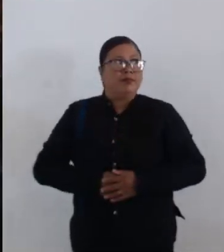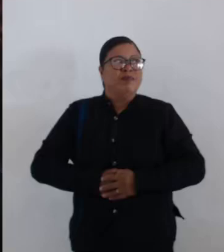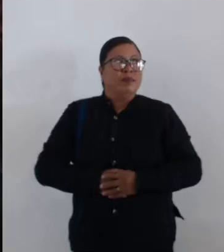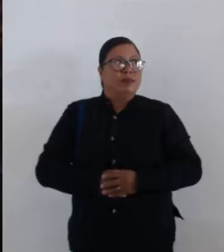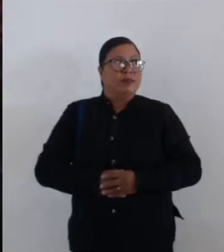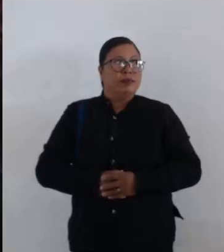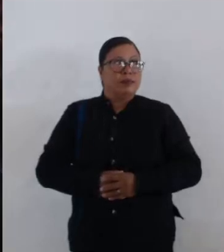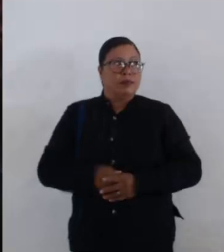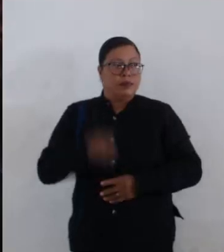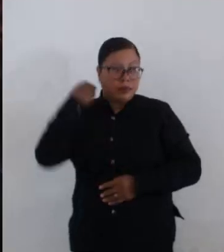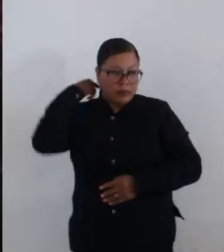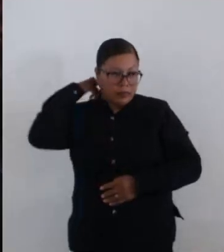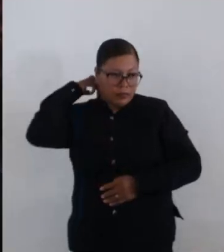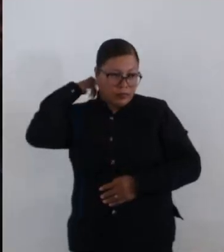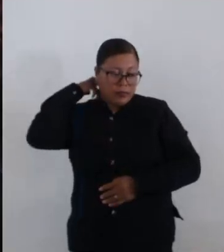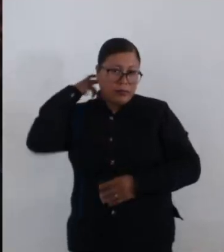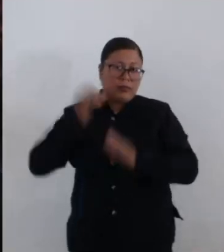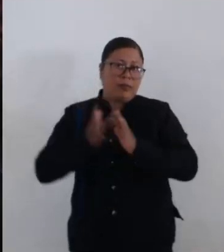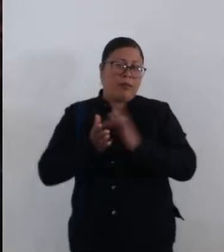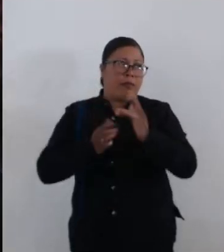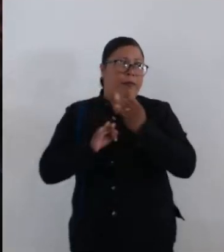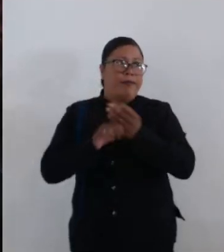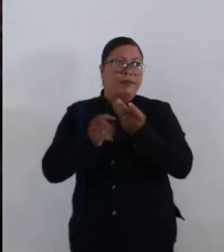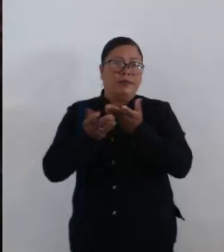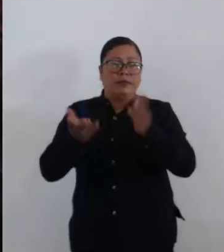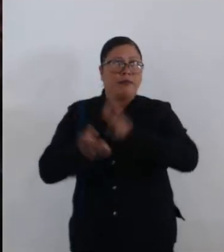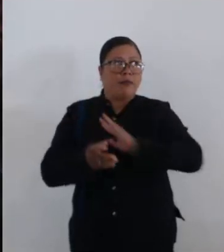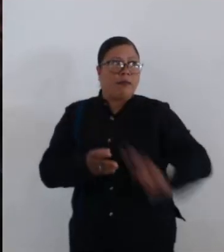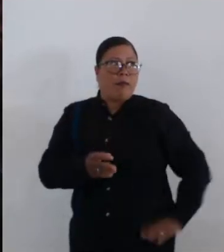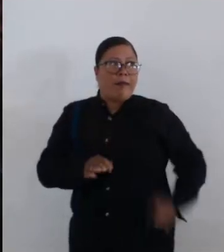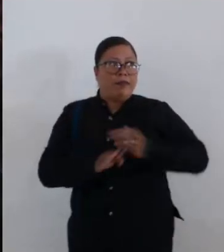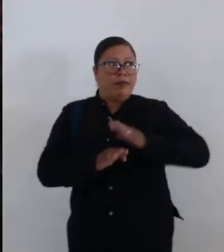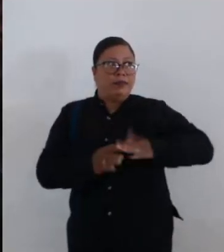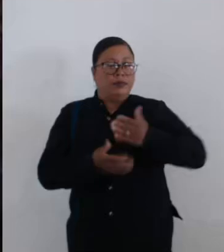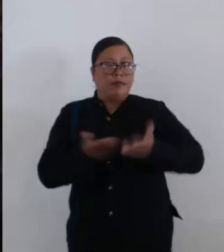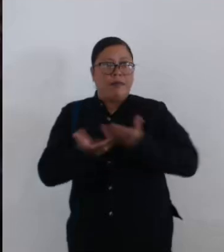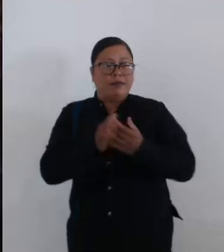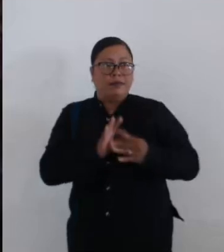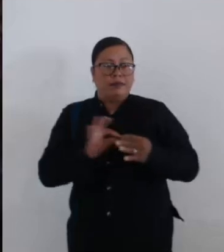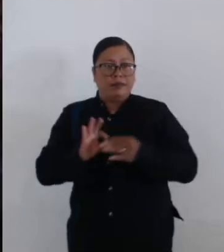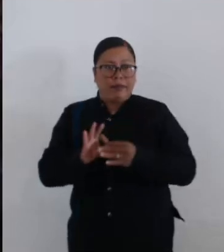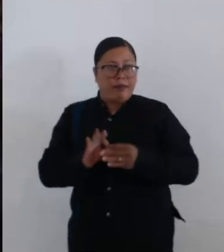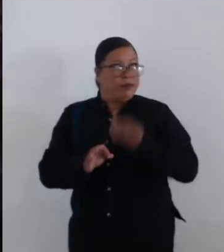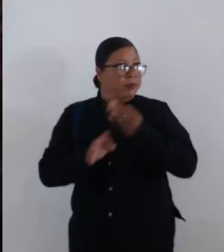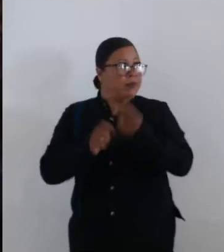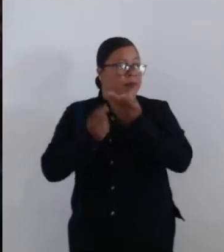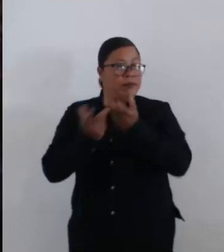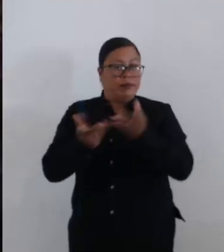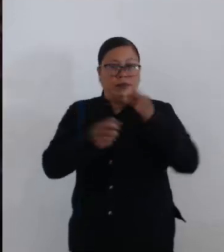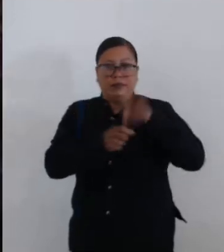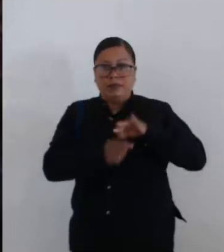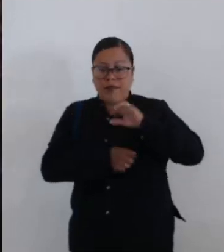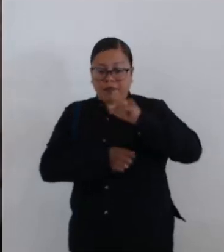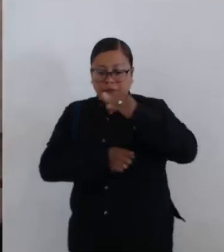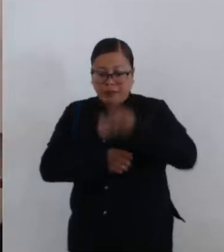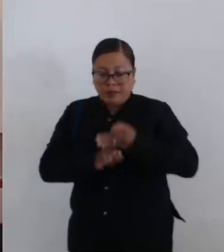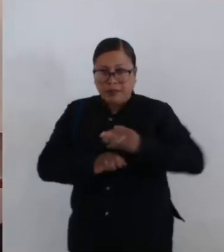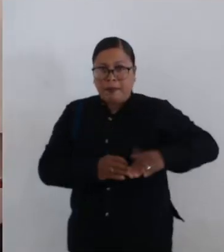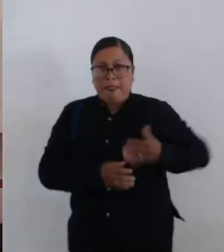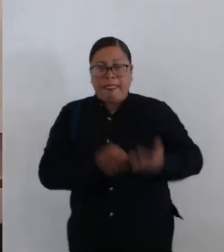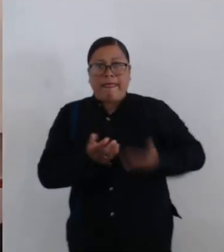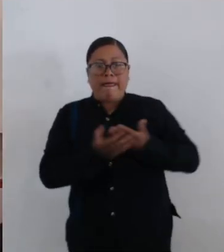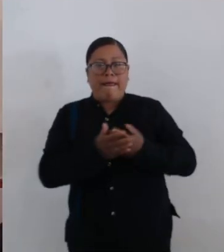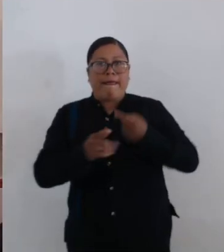concejales. Gracias. Somete la aprobación de este honorable cabildo, el dictamen con el que acaba de dar cuenta. En votación económica, se pregunta si es de